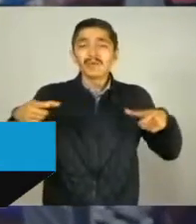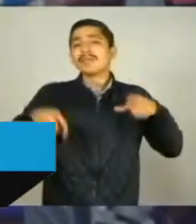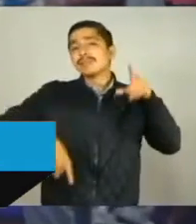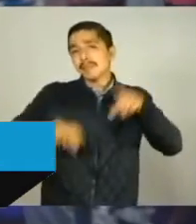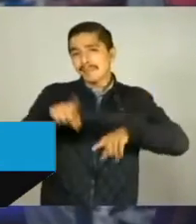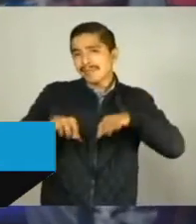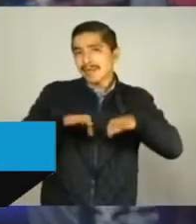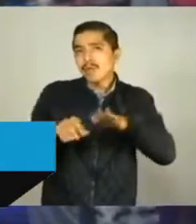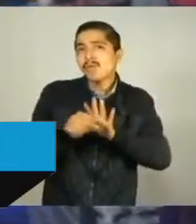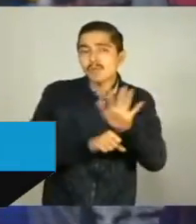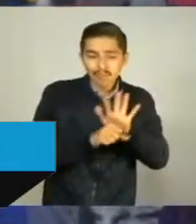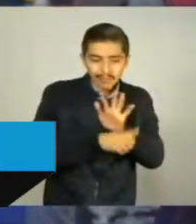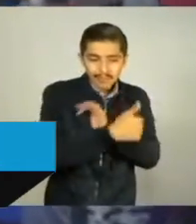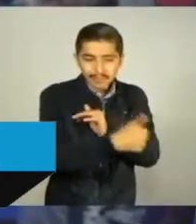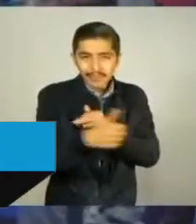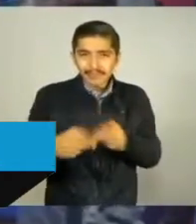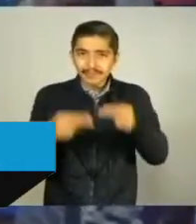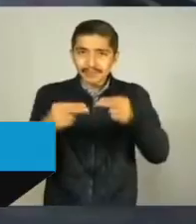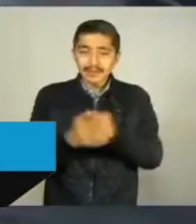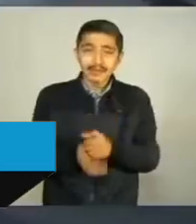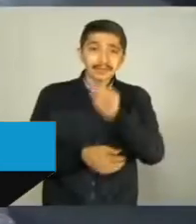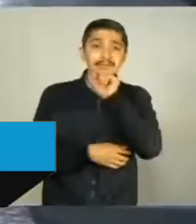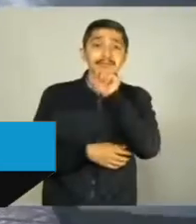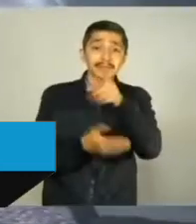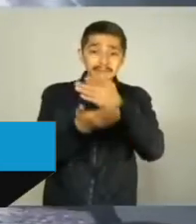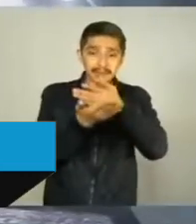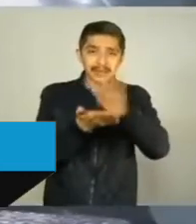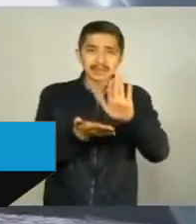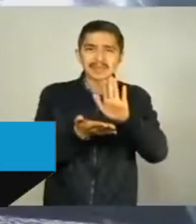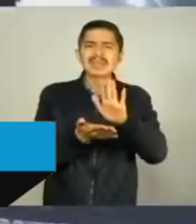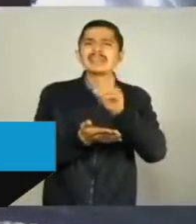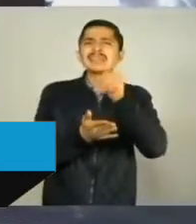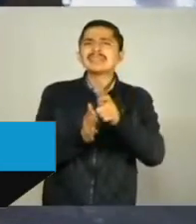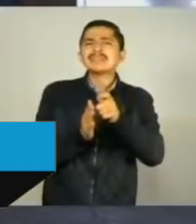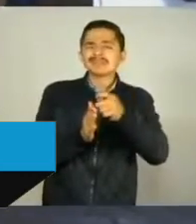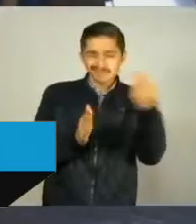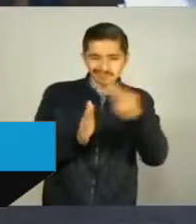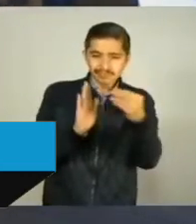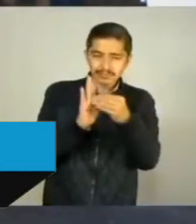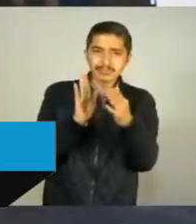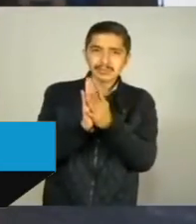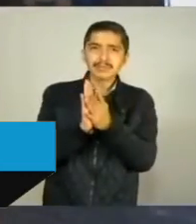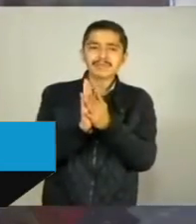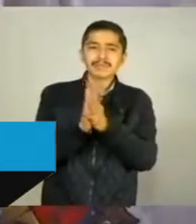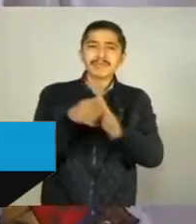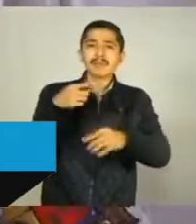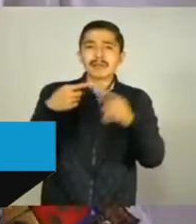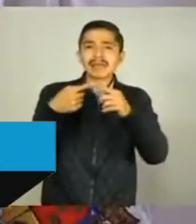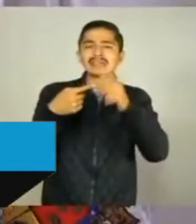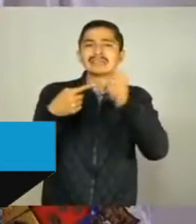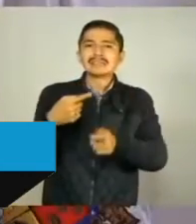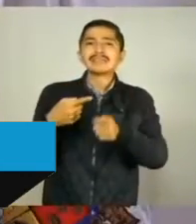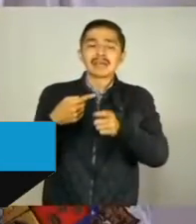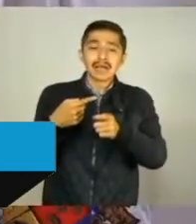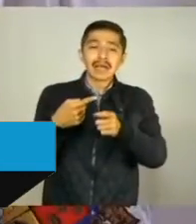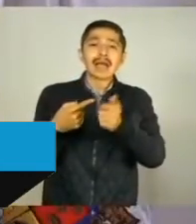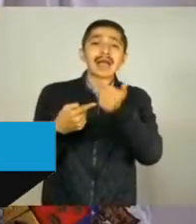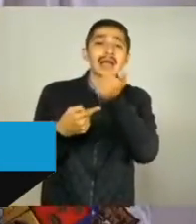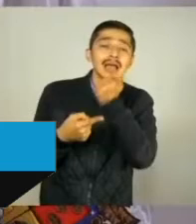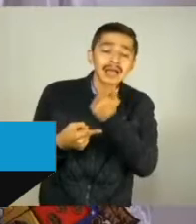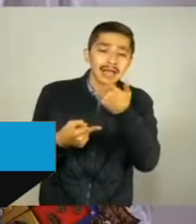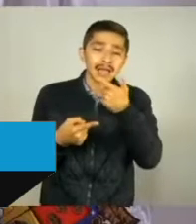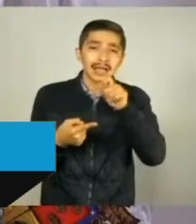prohibición de actividades no esenciales como conciertos, jaripeos, espectáculos, eventos